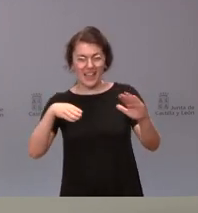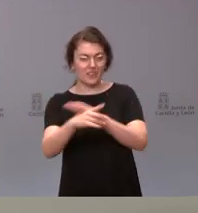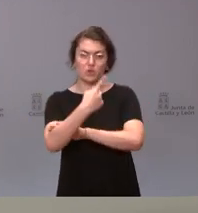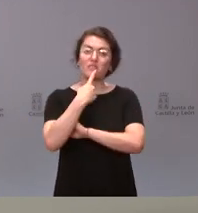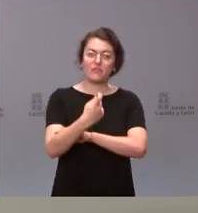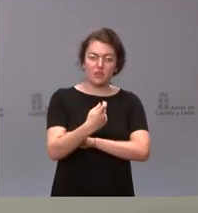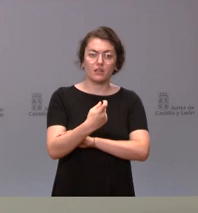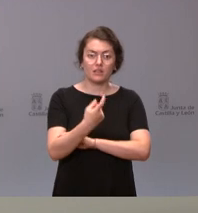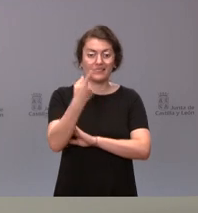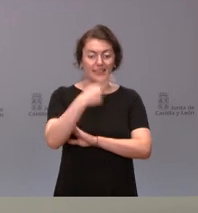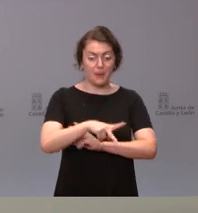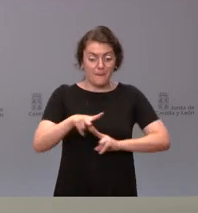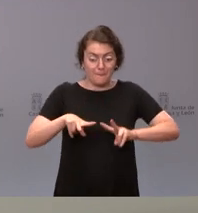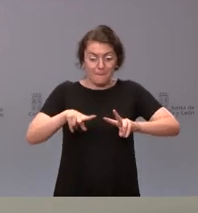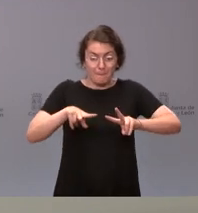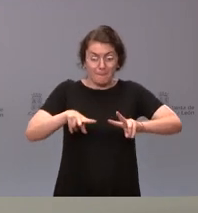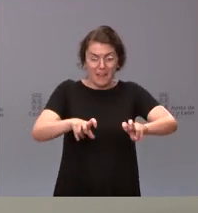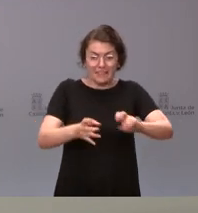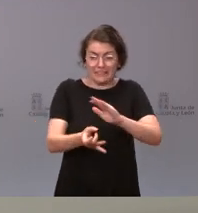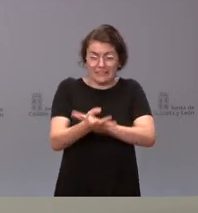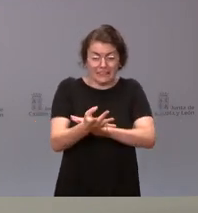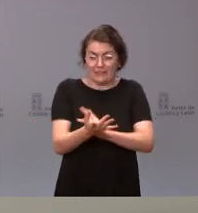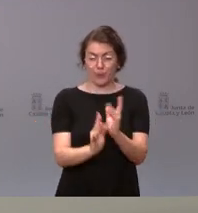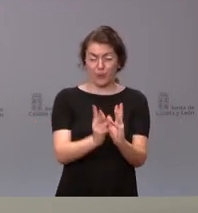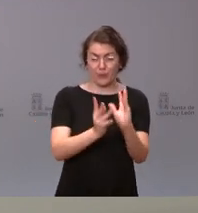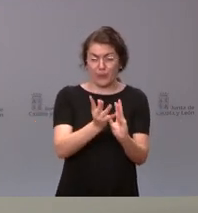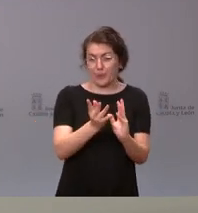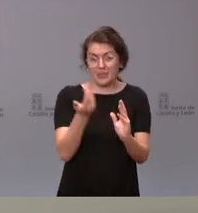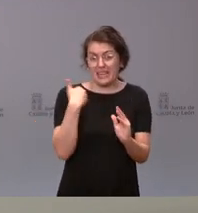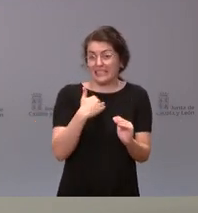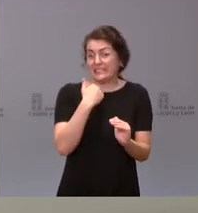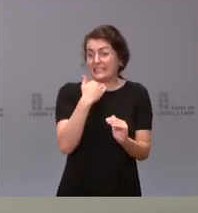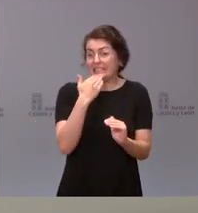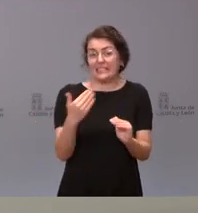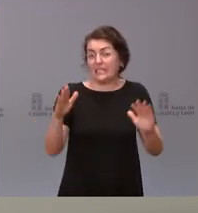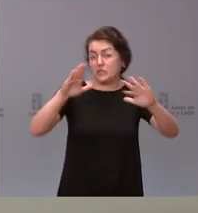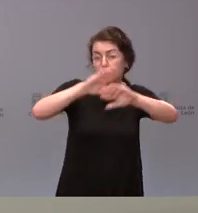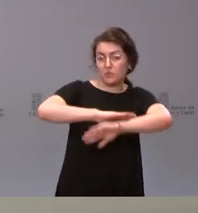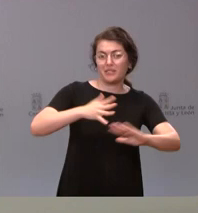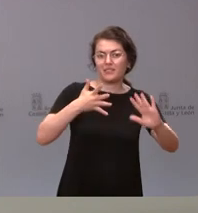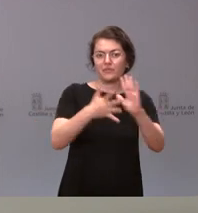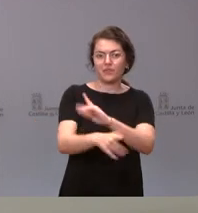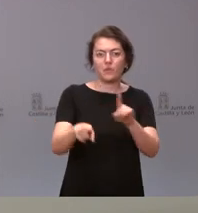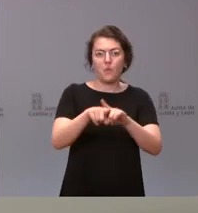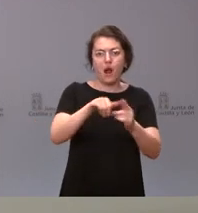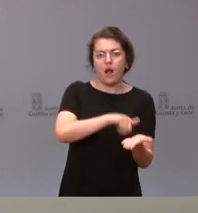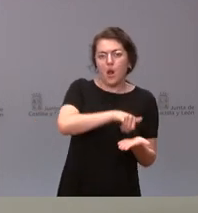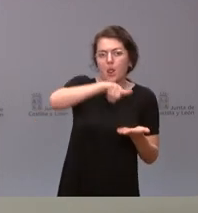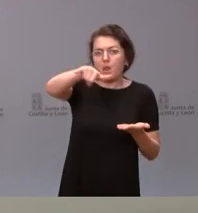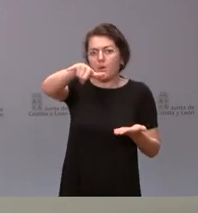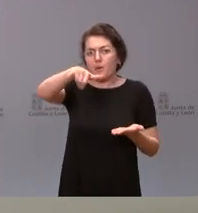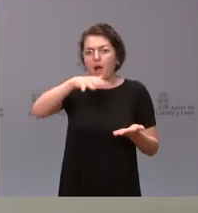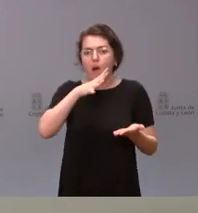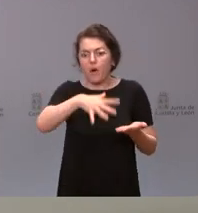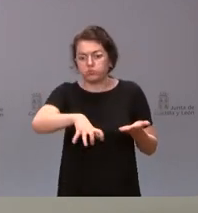iniciaron a una hora ya muy cerca de la noche, donde no cabían los medios aéreos y donde también había algunas dificultades para